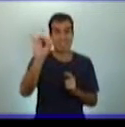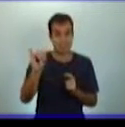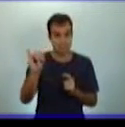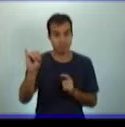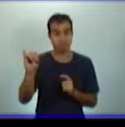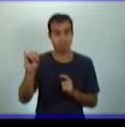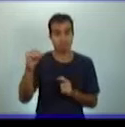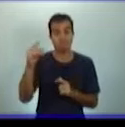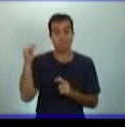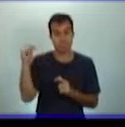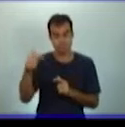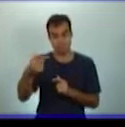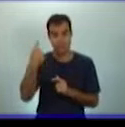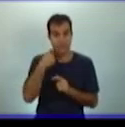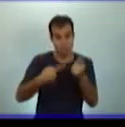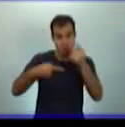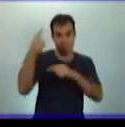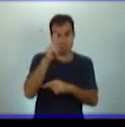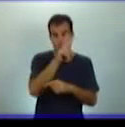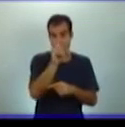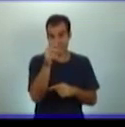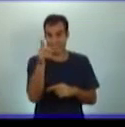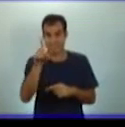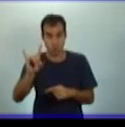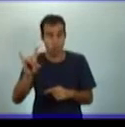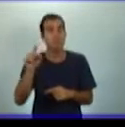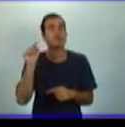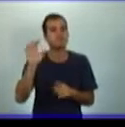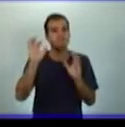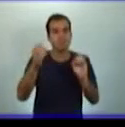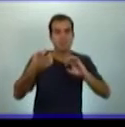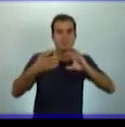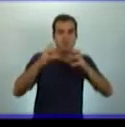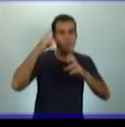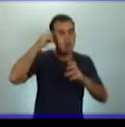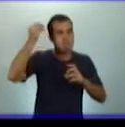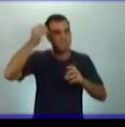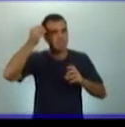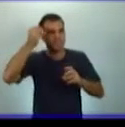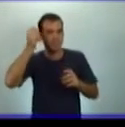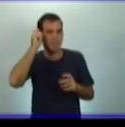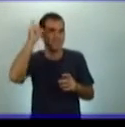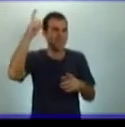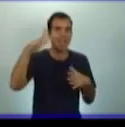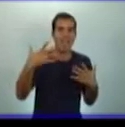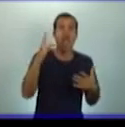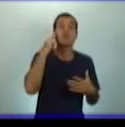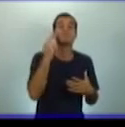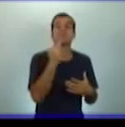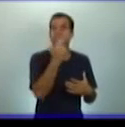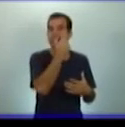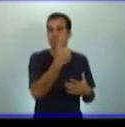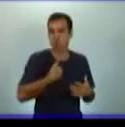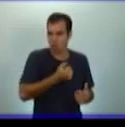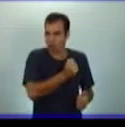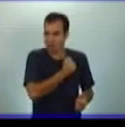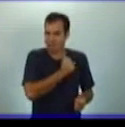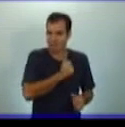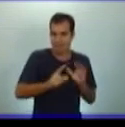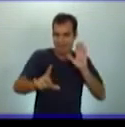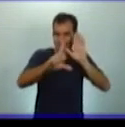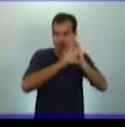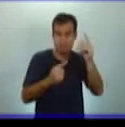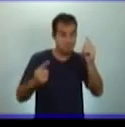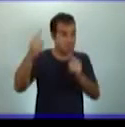fueron, las preside este pensamiento de José Martín. Yo quiero que la ley primera de nuestra